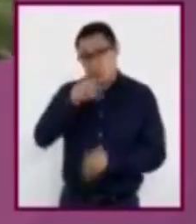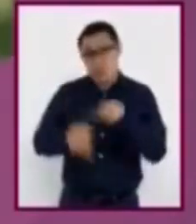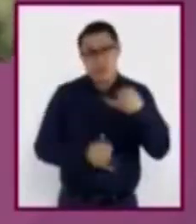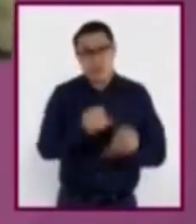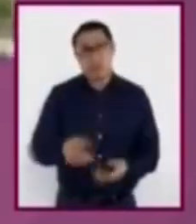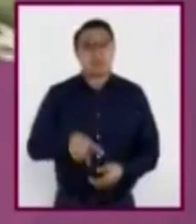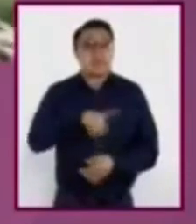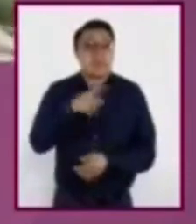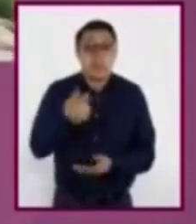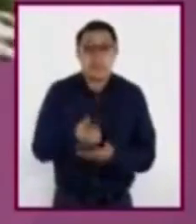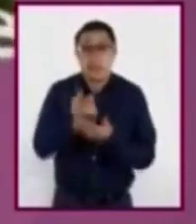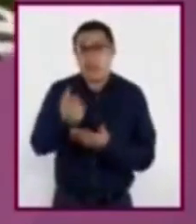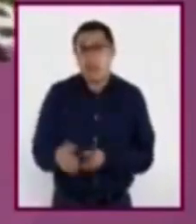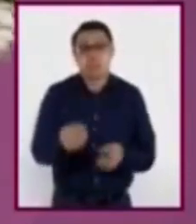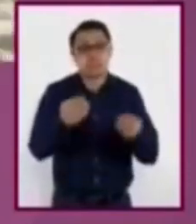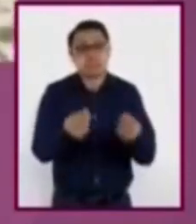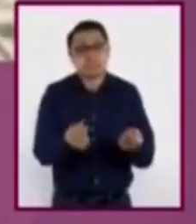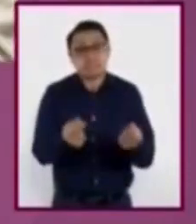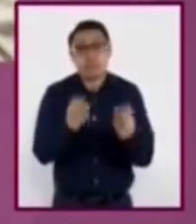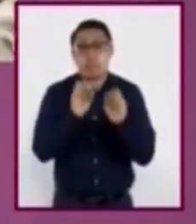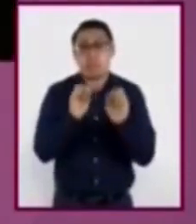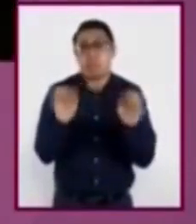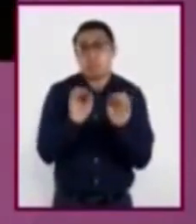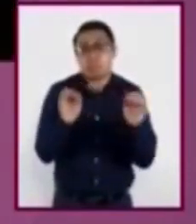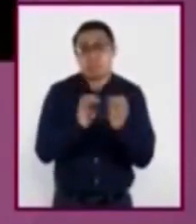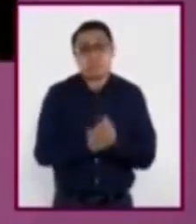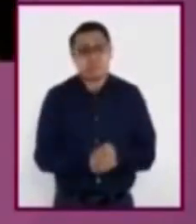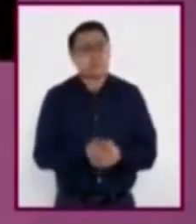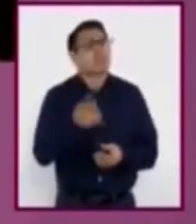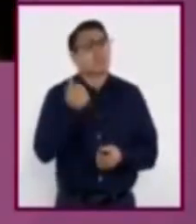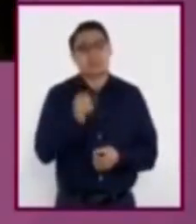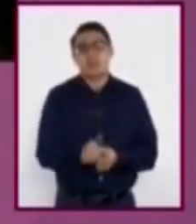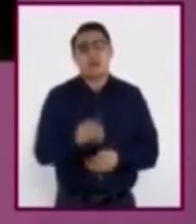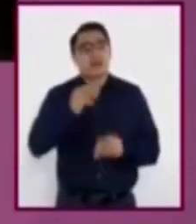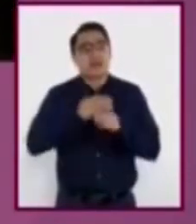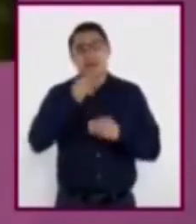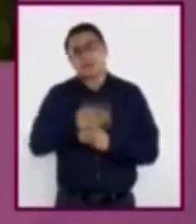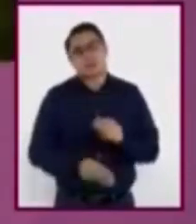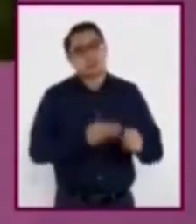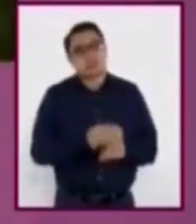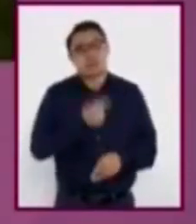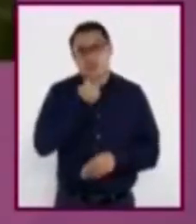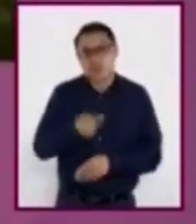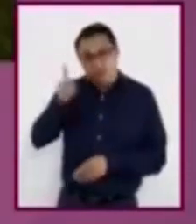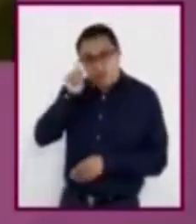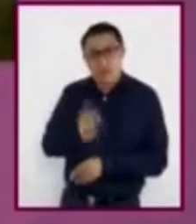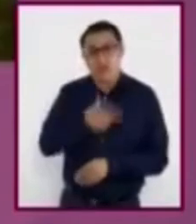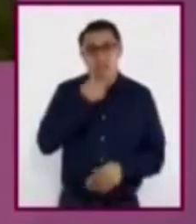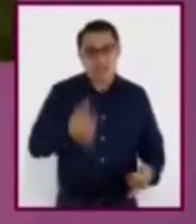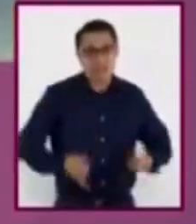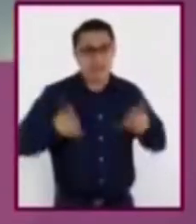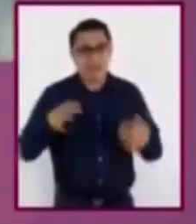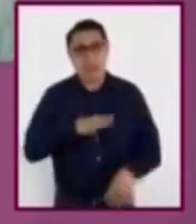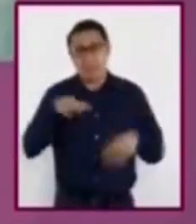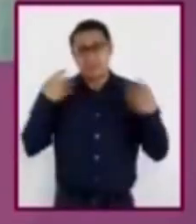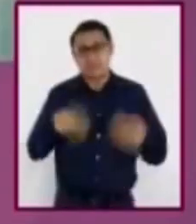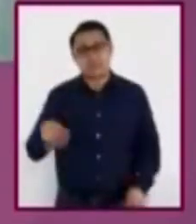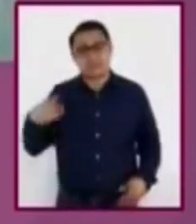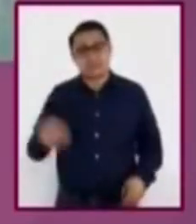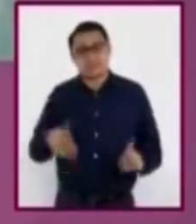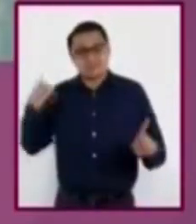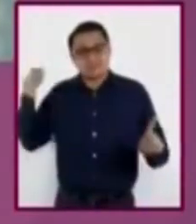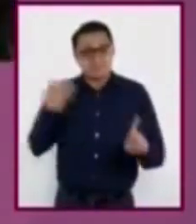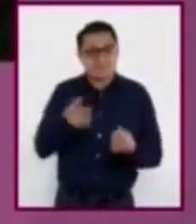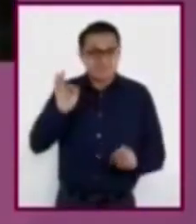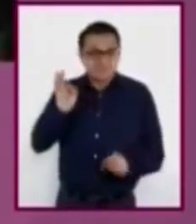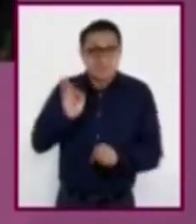económica. Así, en el actual panorama mundial, niñas, niños y adolescentes tienen que enfrentar un gran desafío por la defensa de